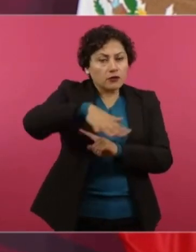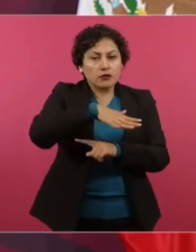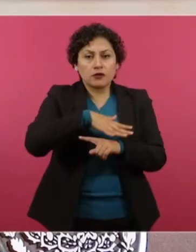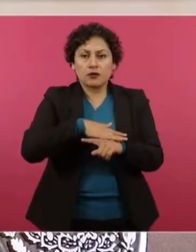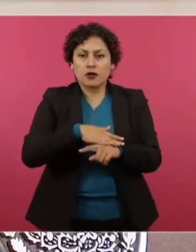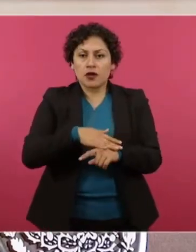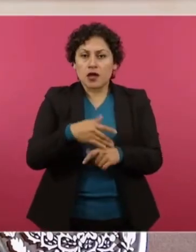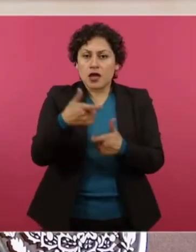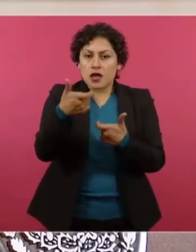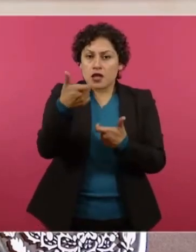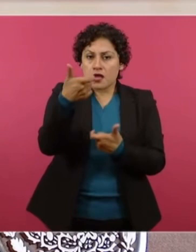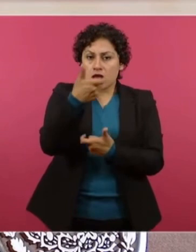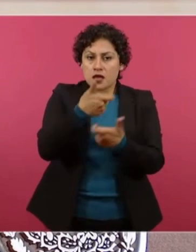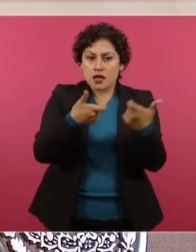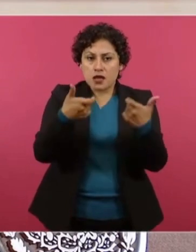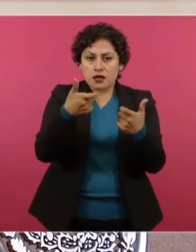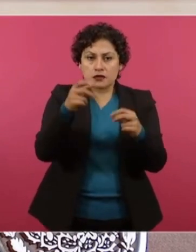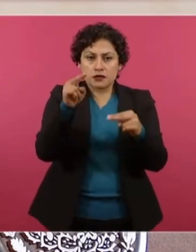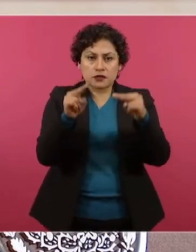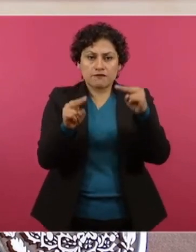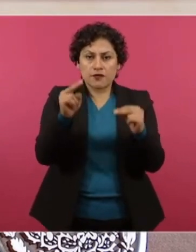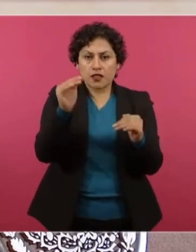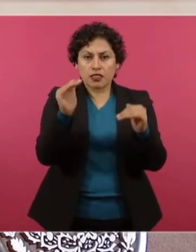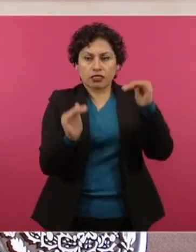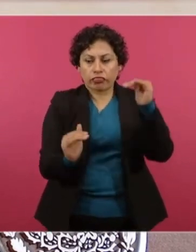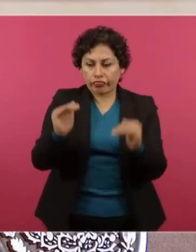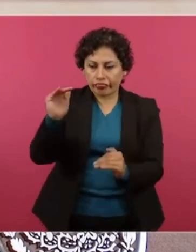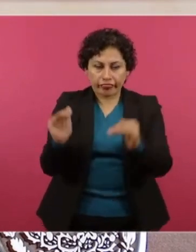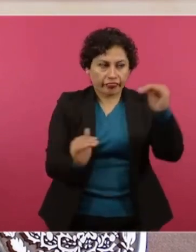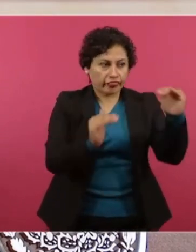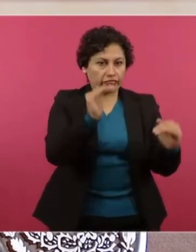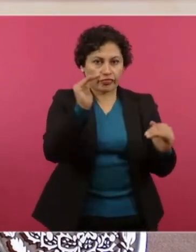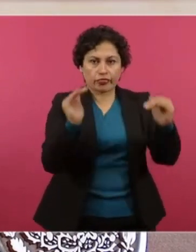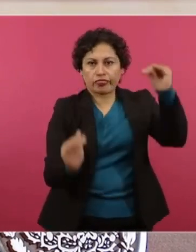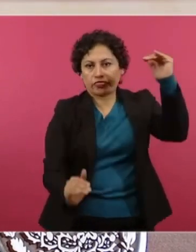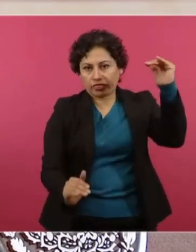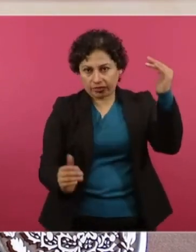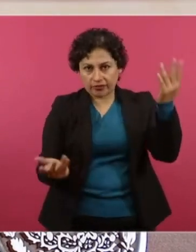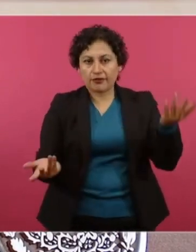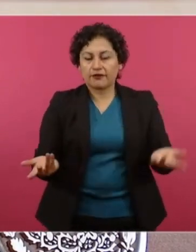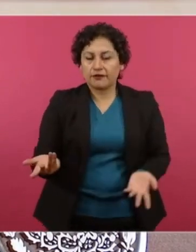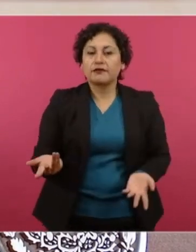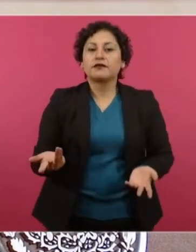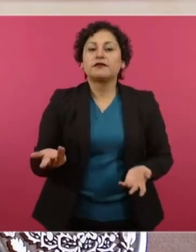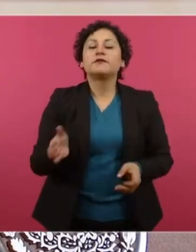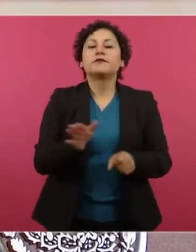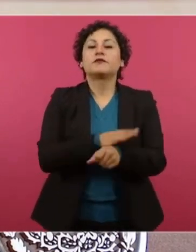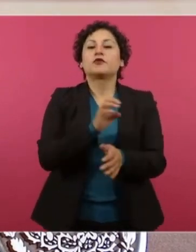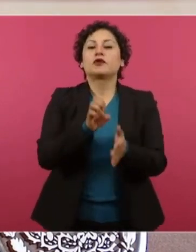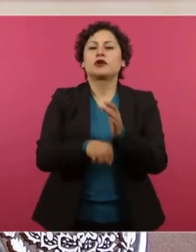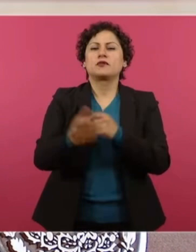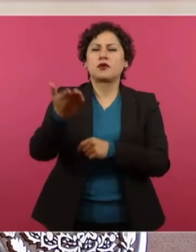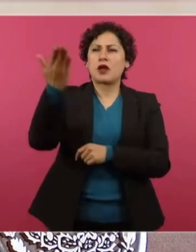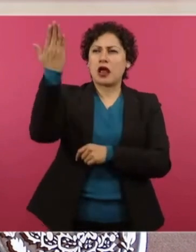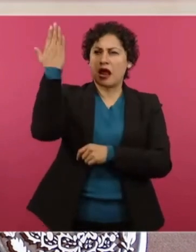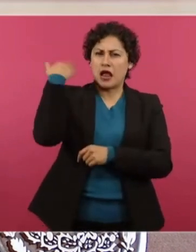vino aquí Humboldt, poco antes de la independencia de México,